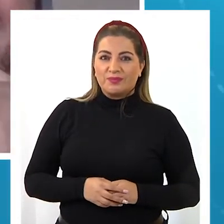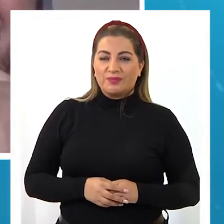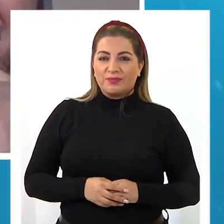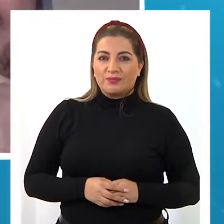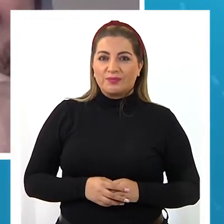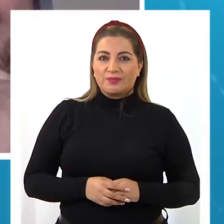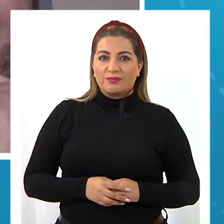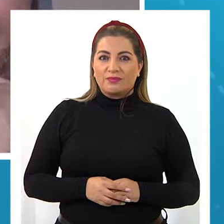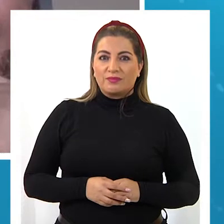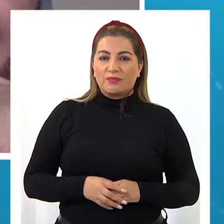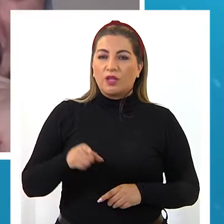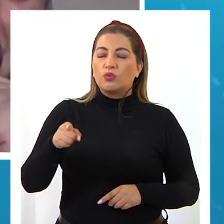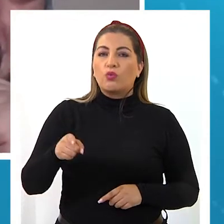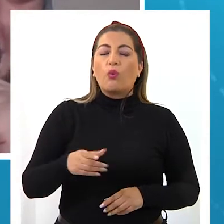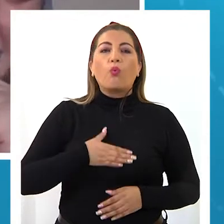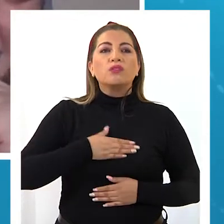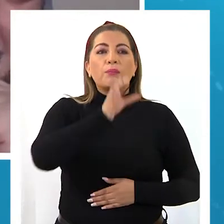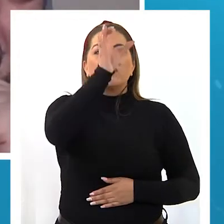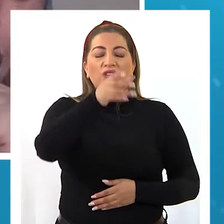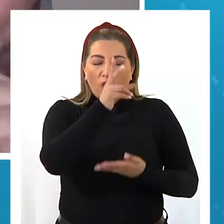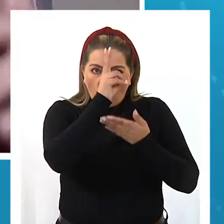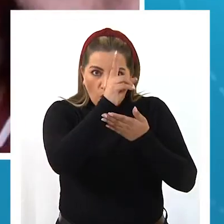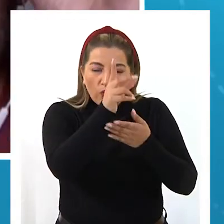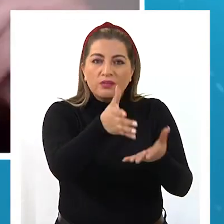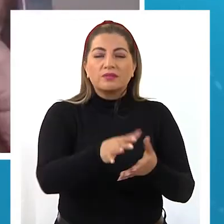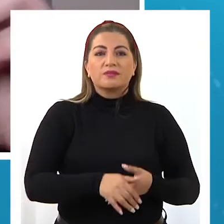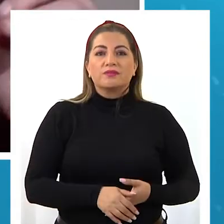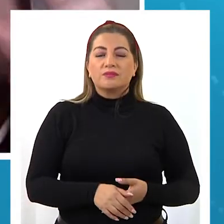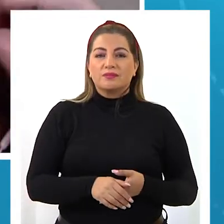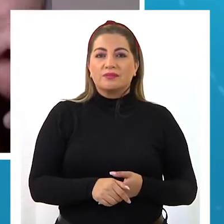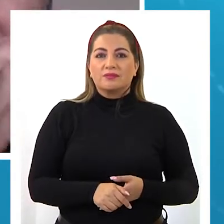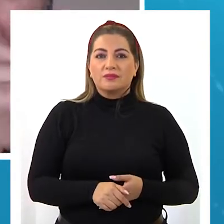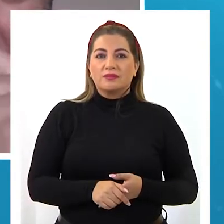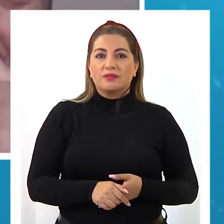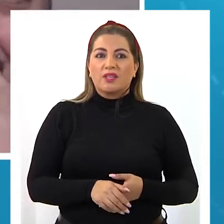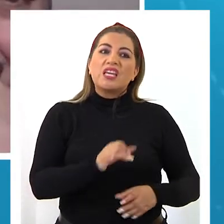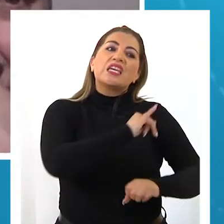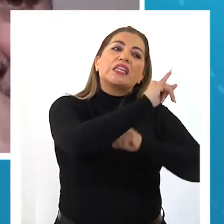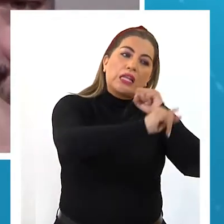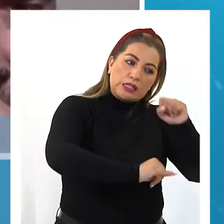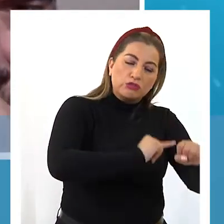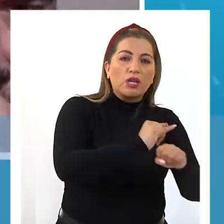Ídolos. ¿A quién sigues? Uno internacional y uno chileno.